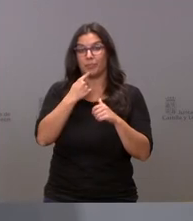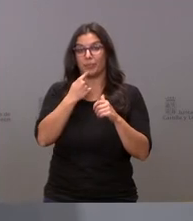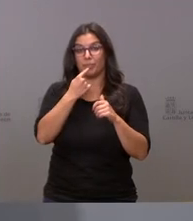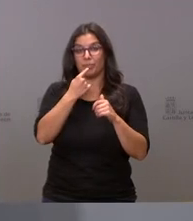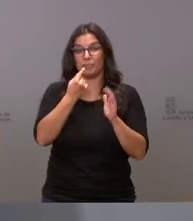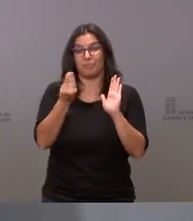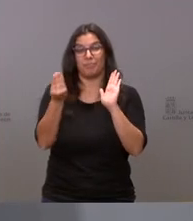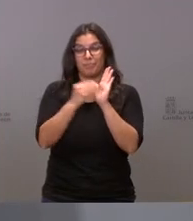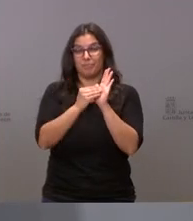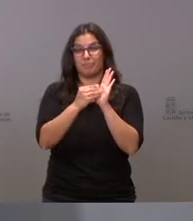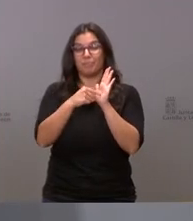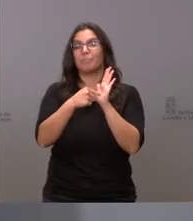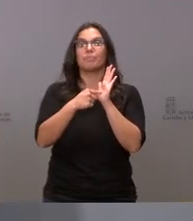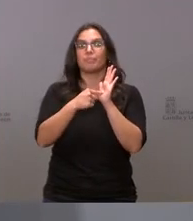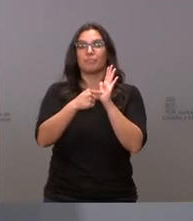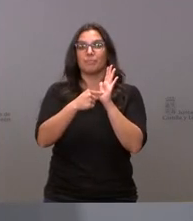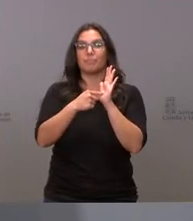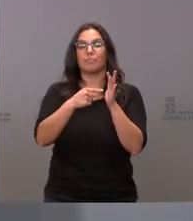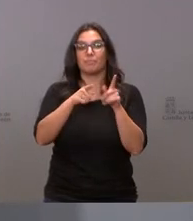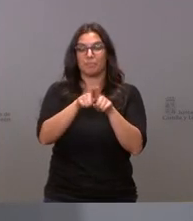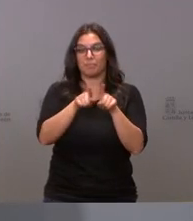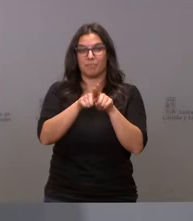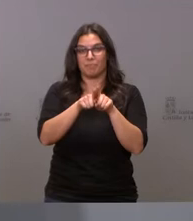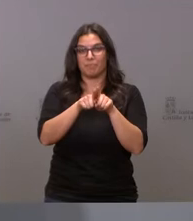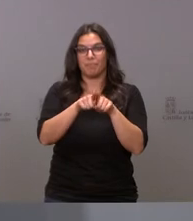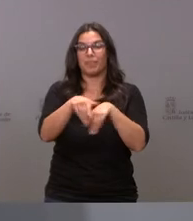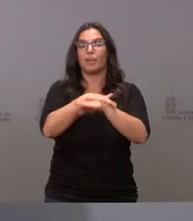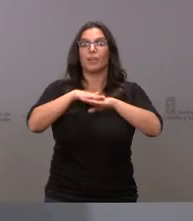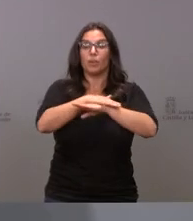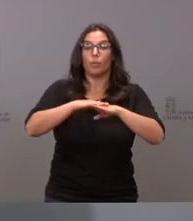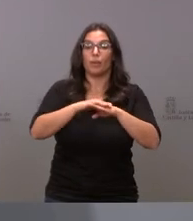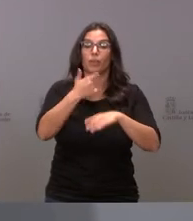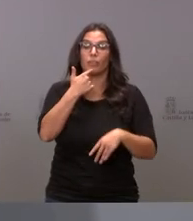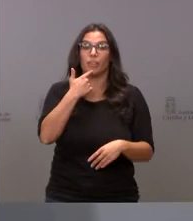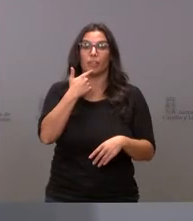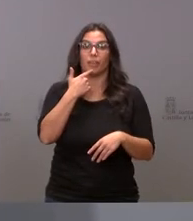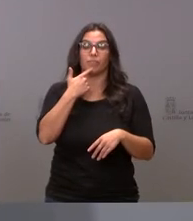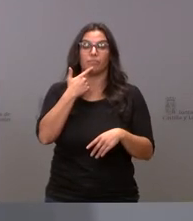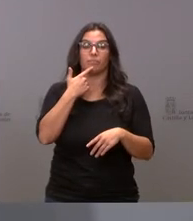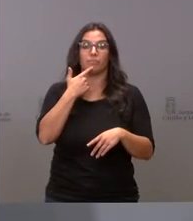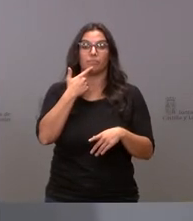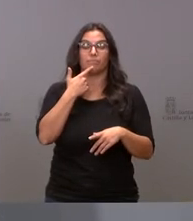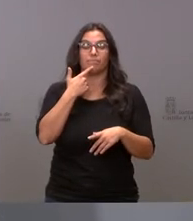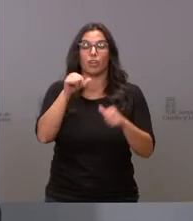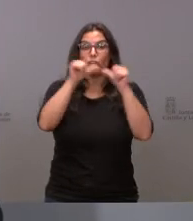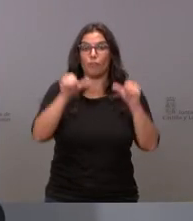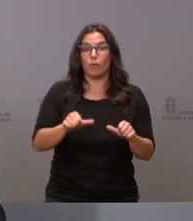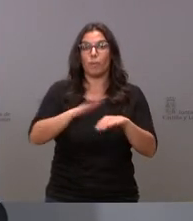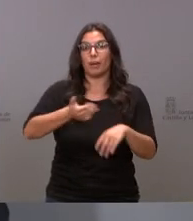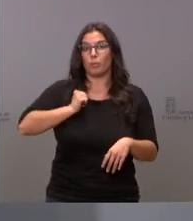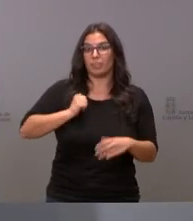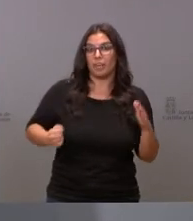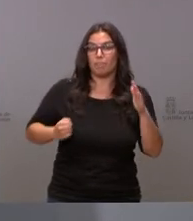europeo para las ayudas estatales de finalidad regional el gobierno establecerá las vías para el máximo aprovechamiento de las